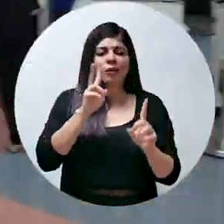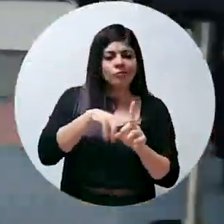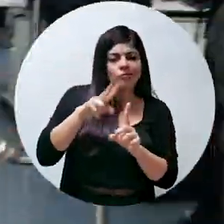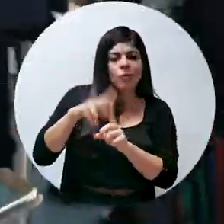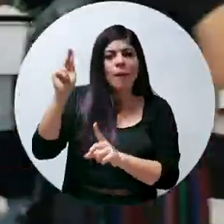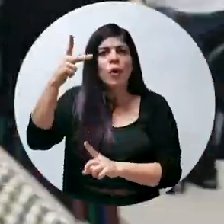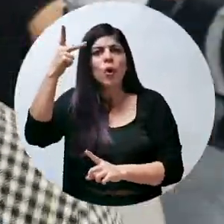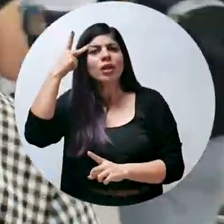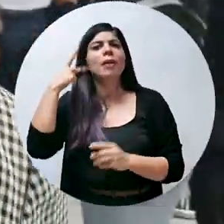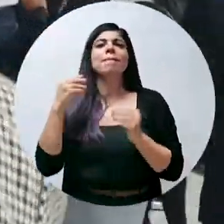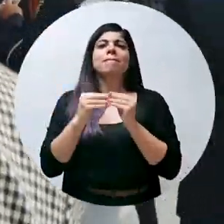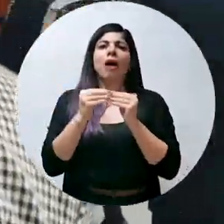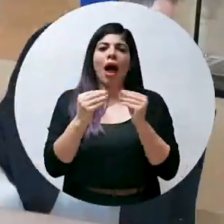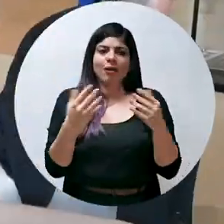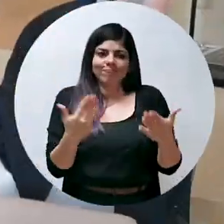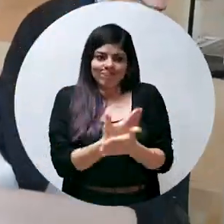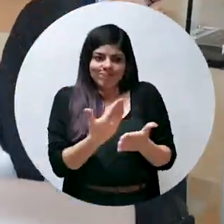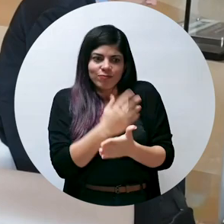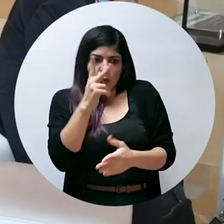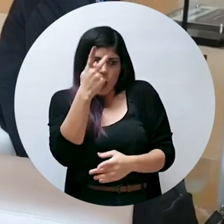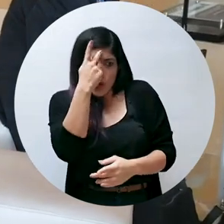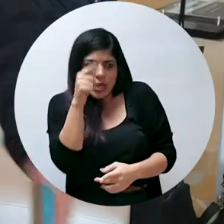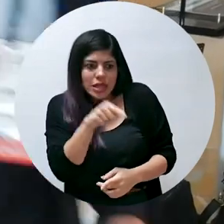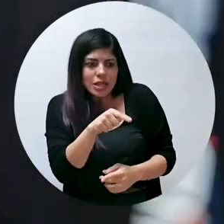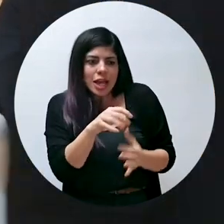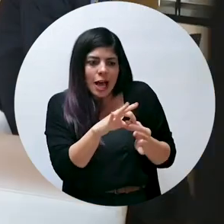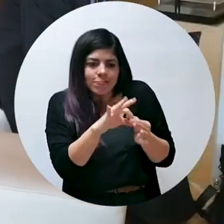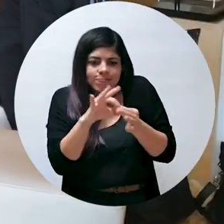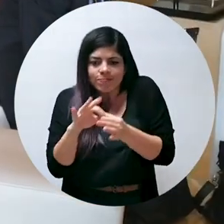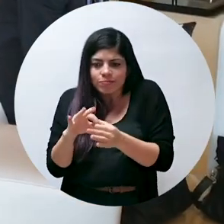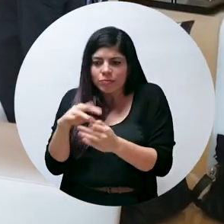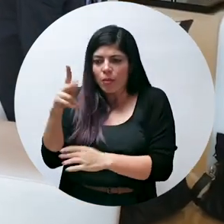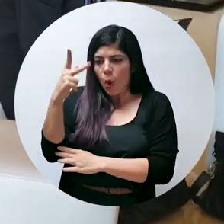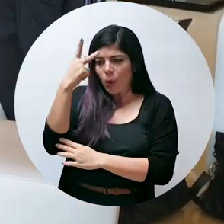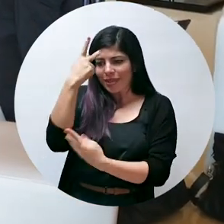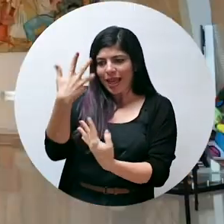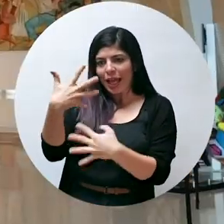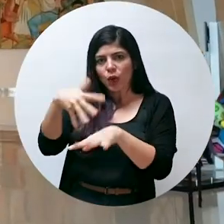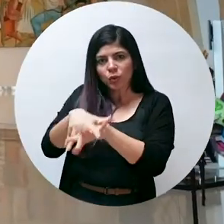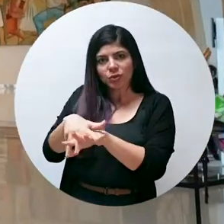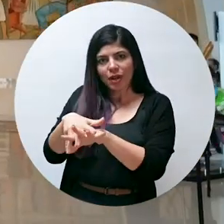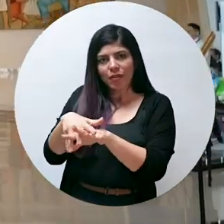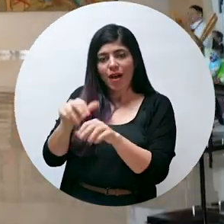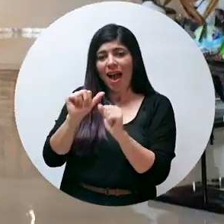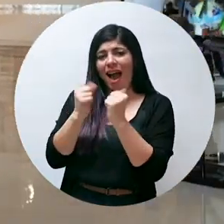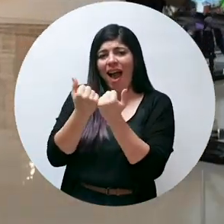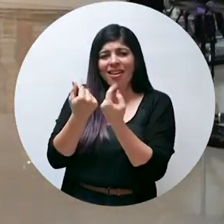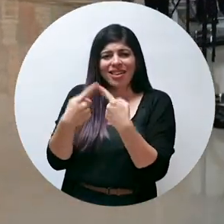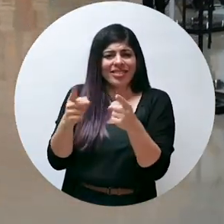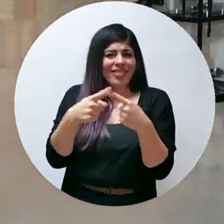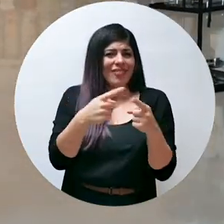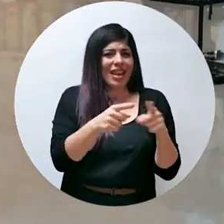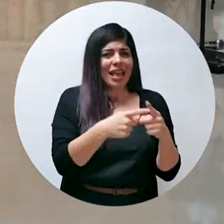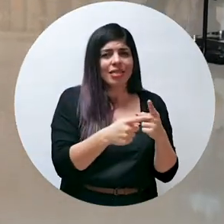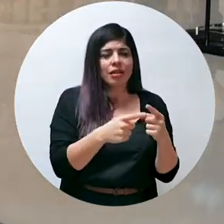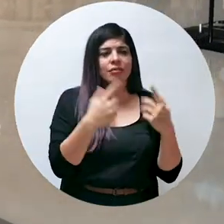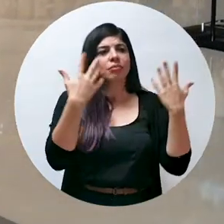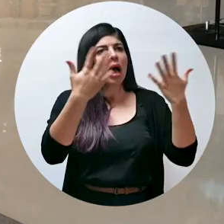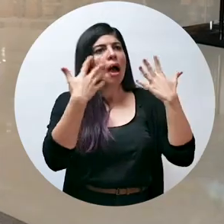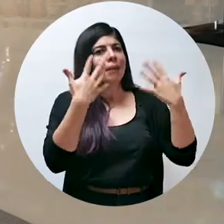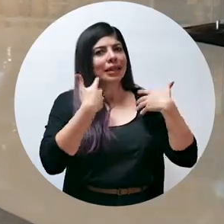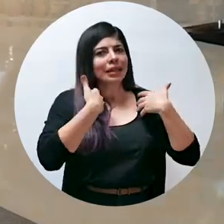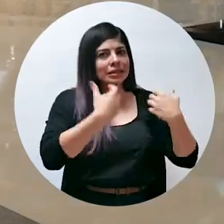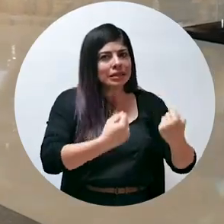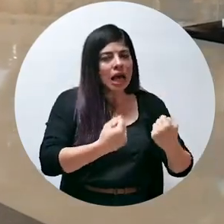novedosas de la mano de políticas inclusivas en diversos campos. Desde un ambiente sano,